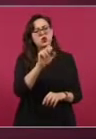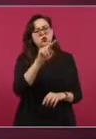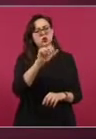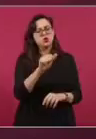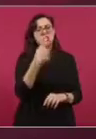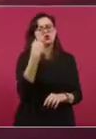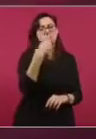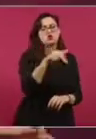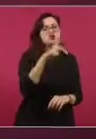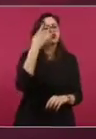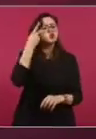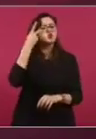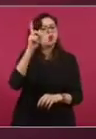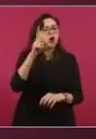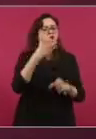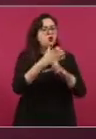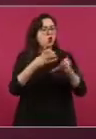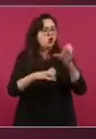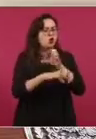¿De dónde surgió eso?